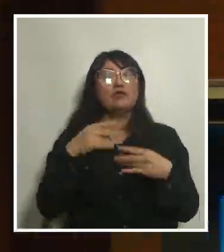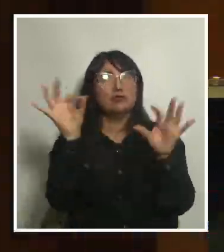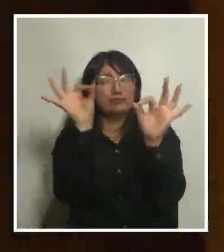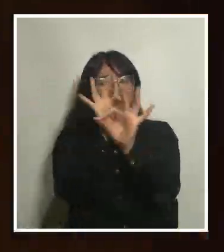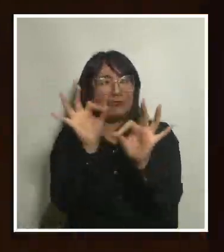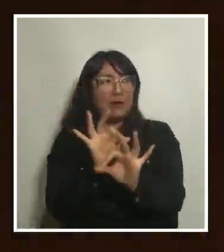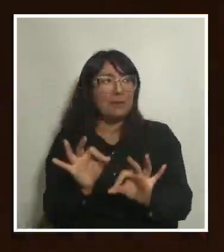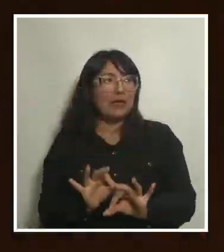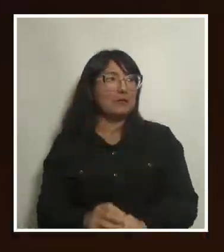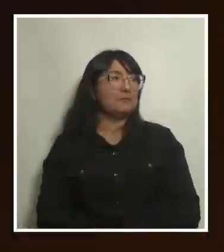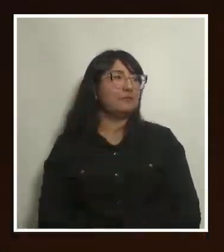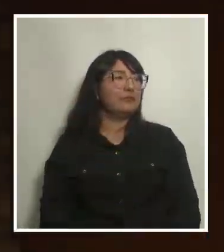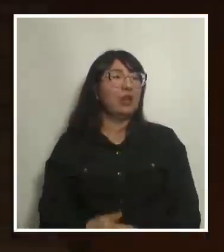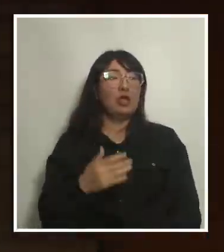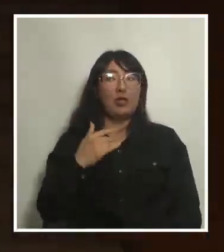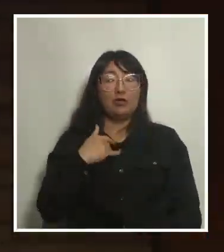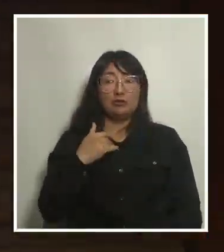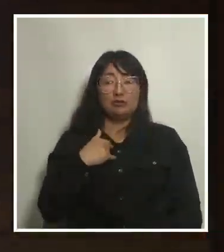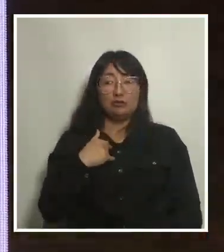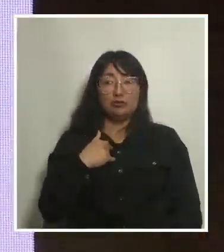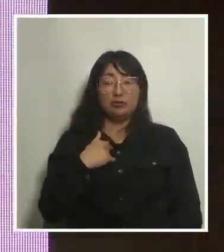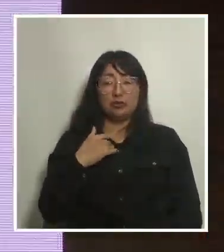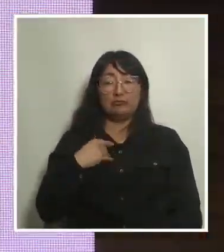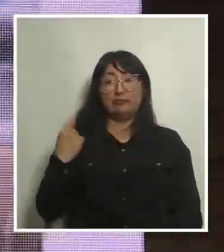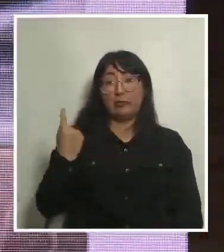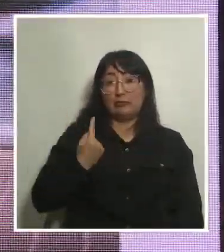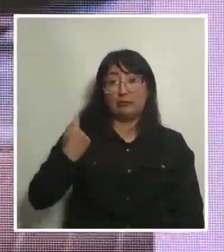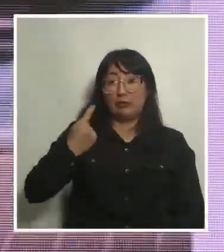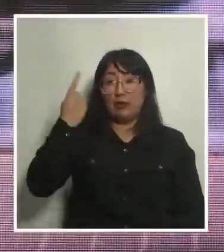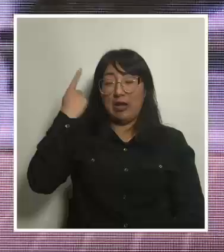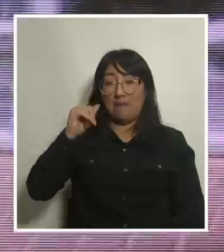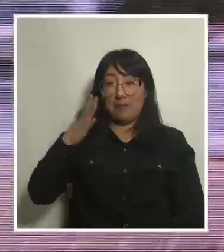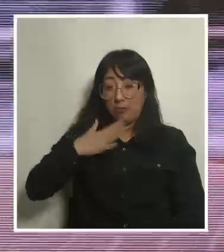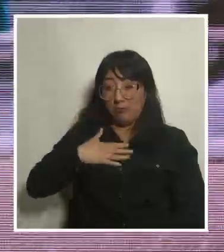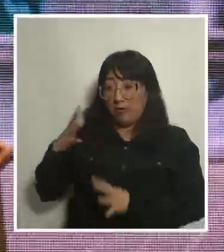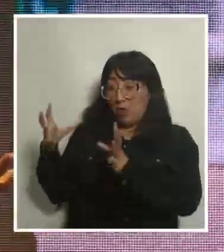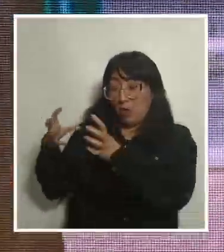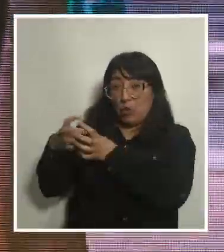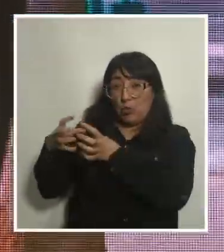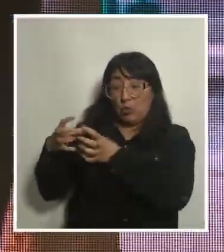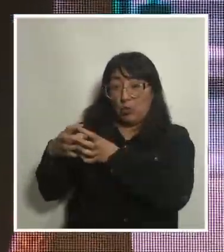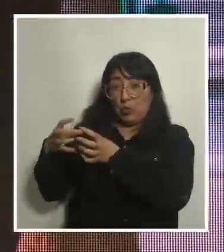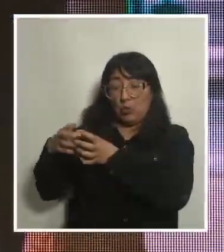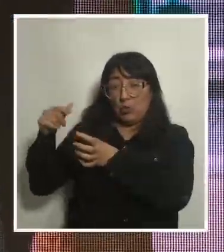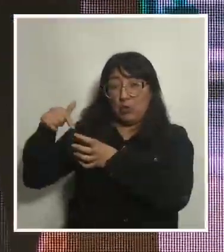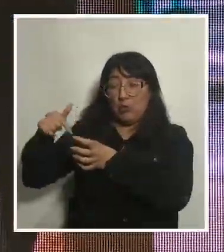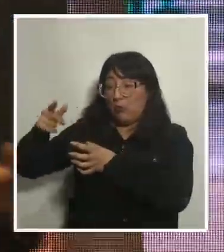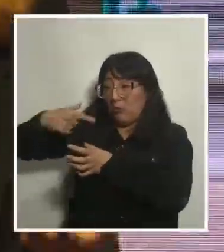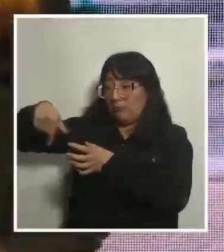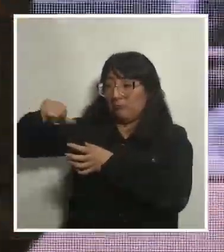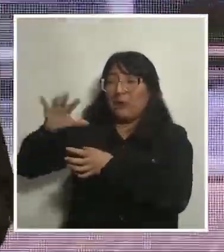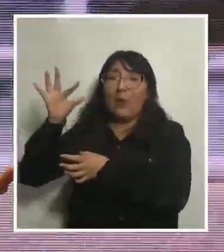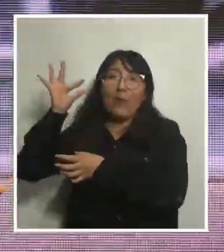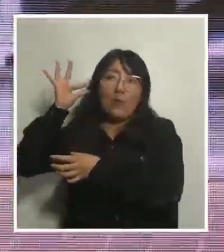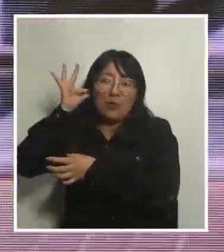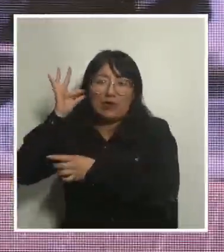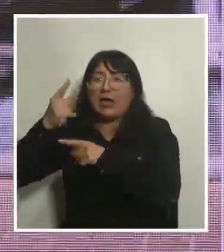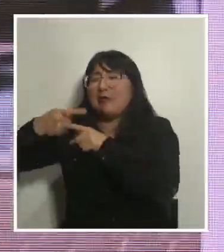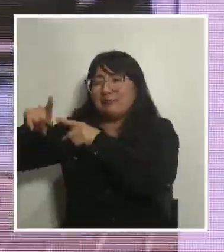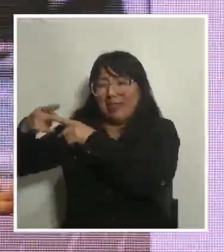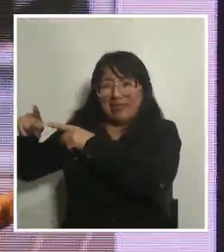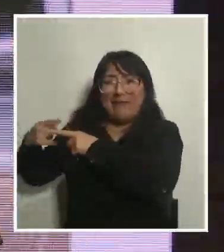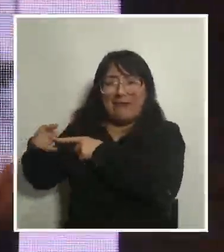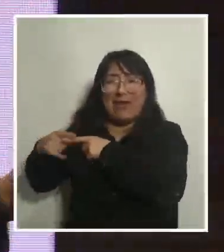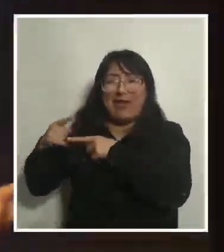vengo a hablar yo solita, pero vengo de un colectivo que es Colectivo Uncís, que somos este grupo de mujeres diversas,